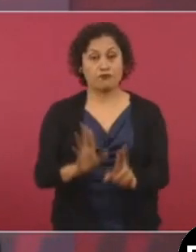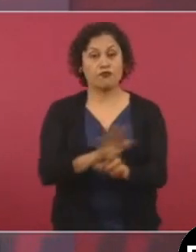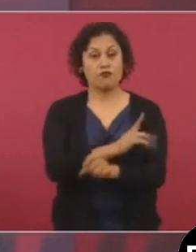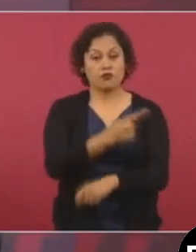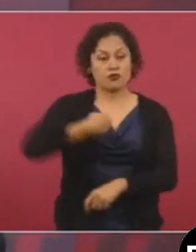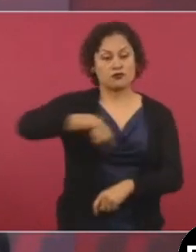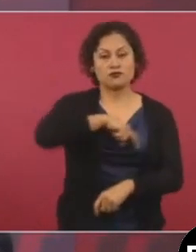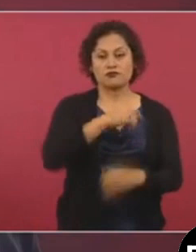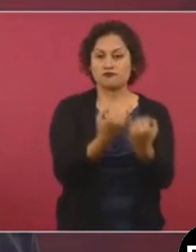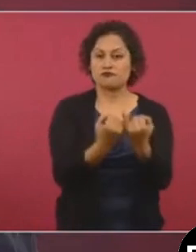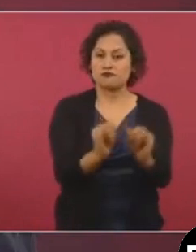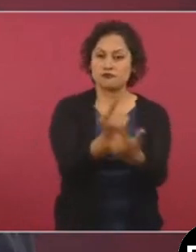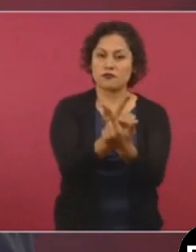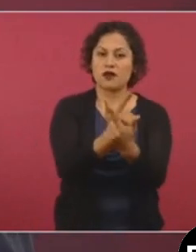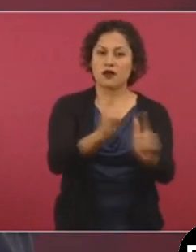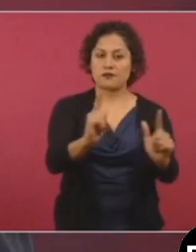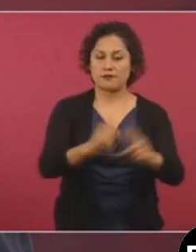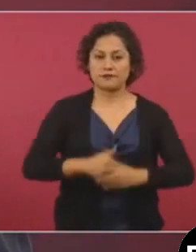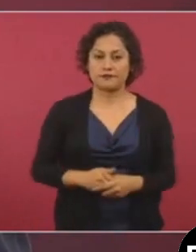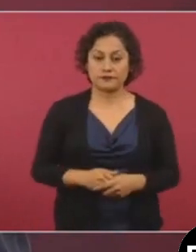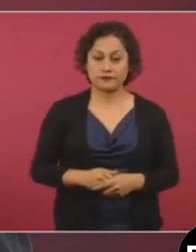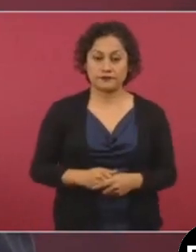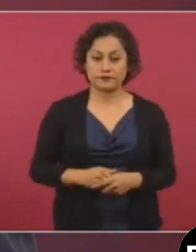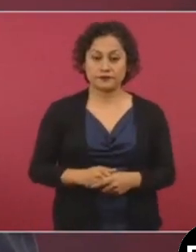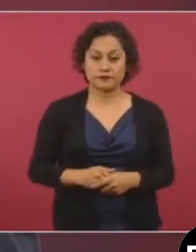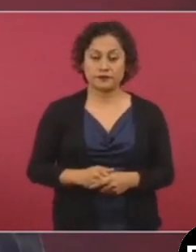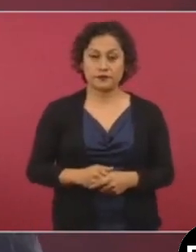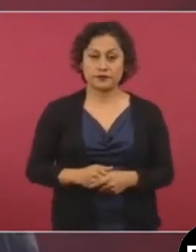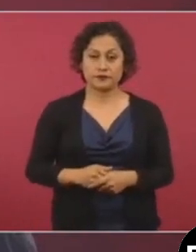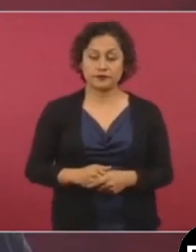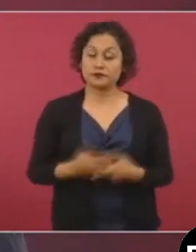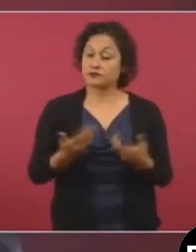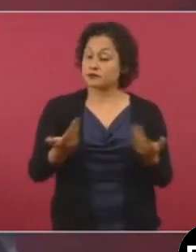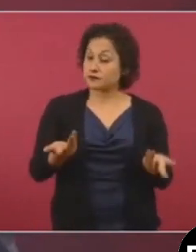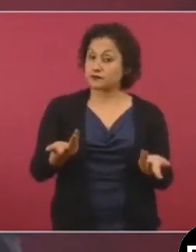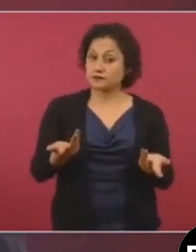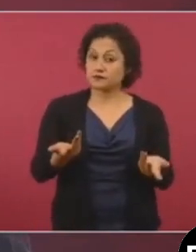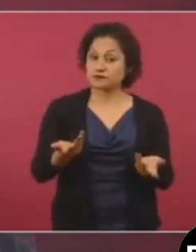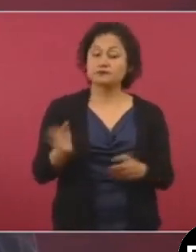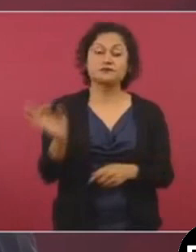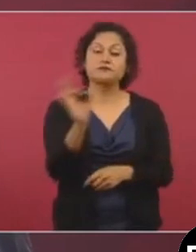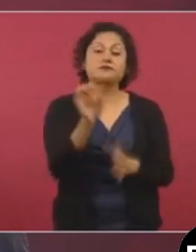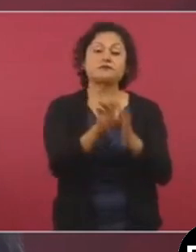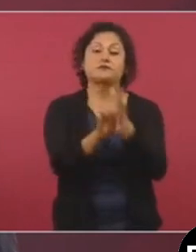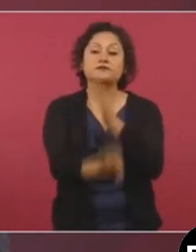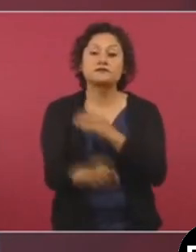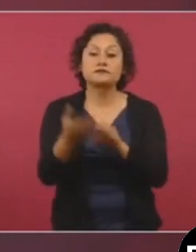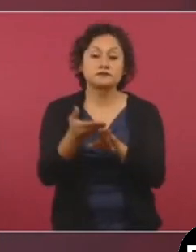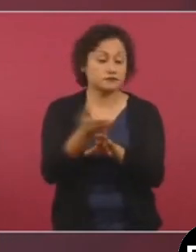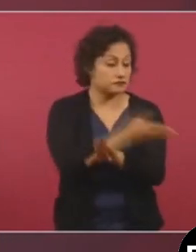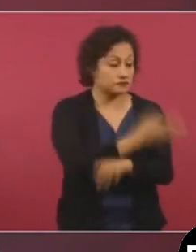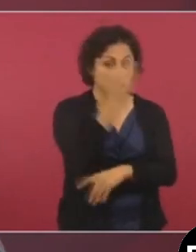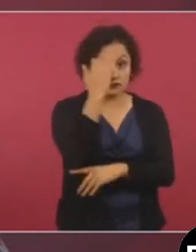soberano y que si antes hacían lo que querían,